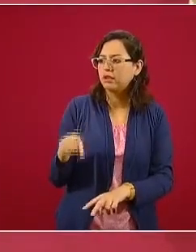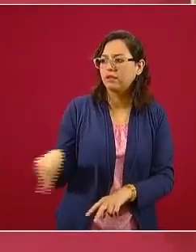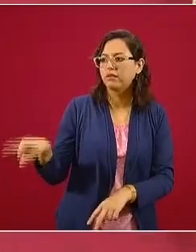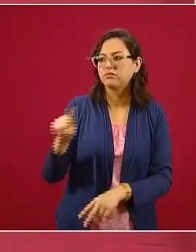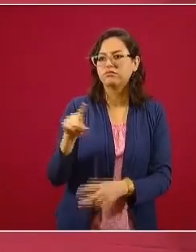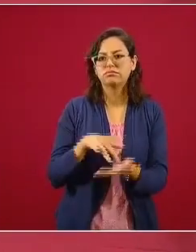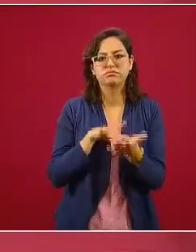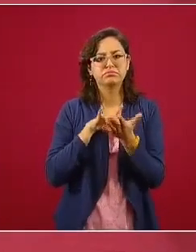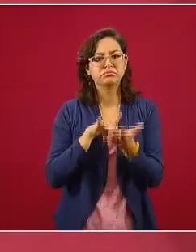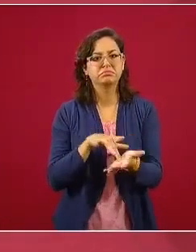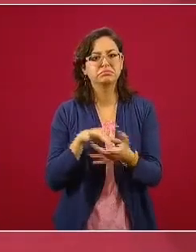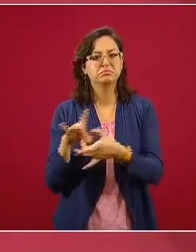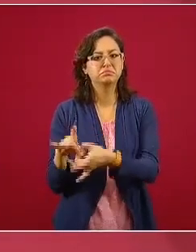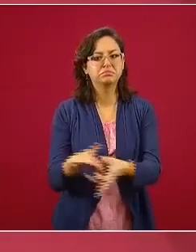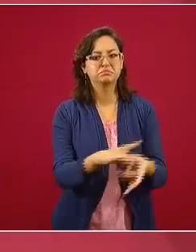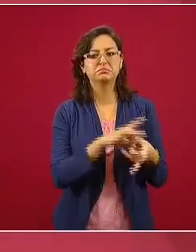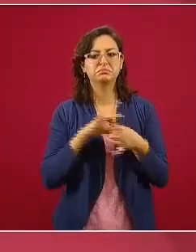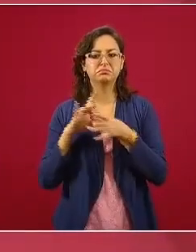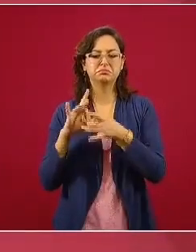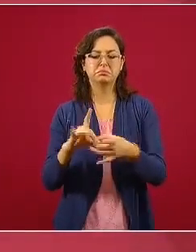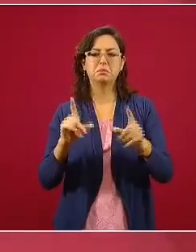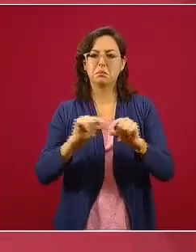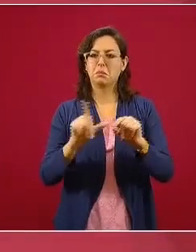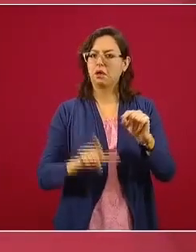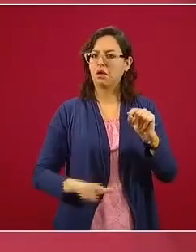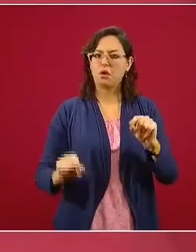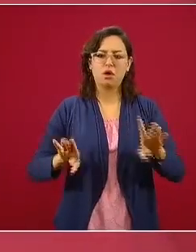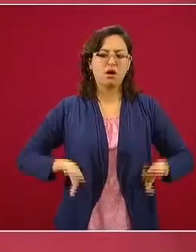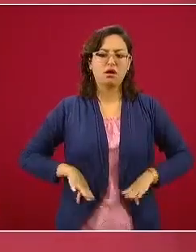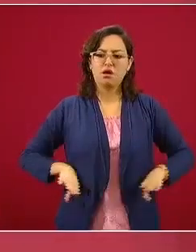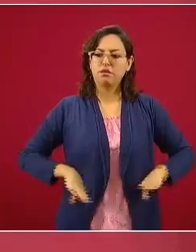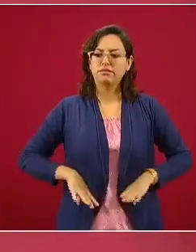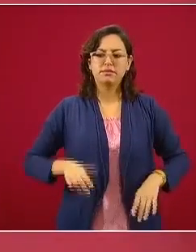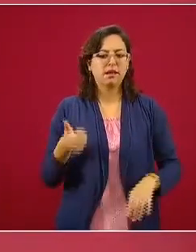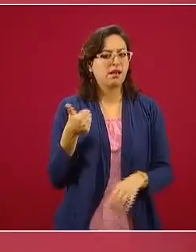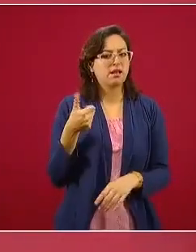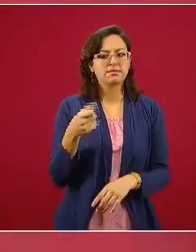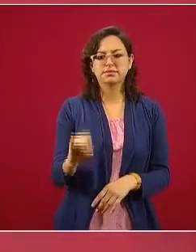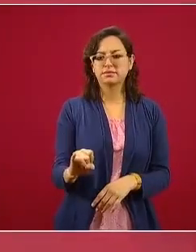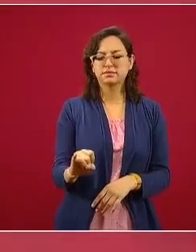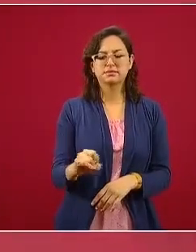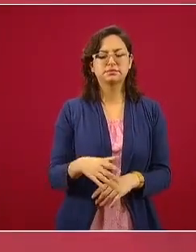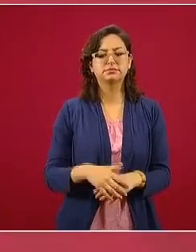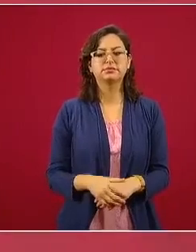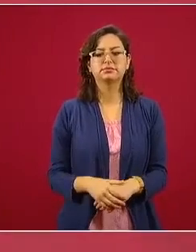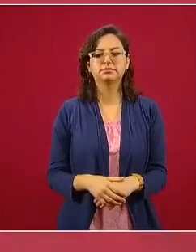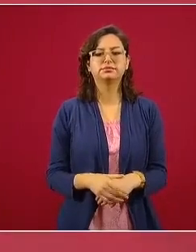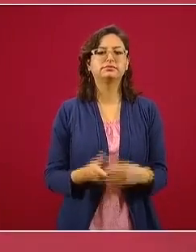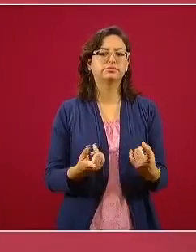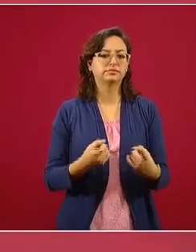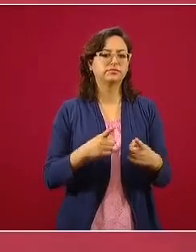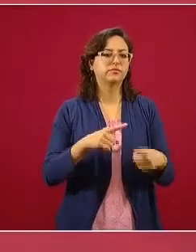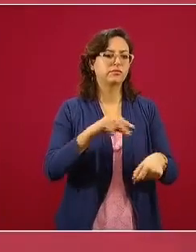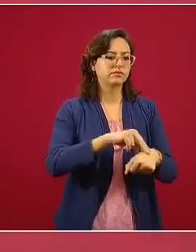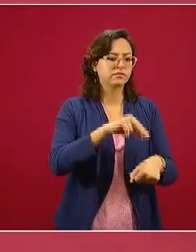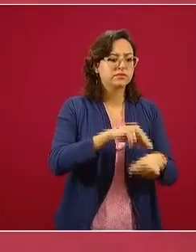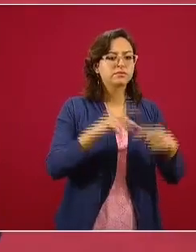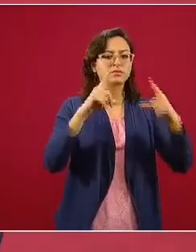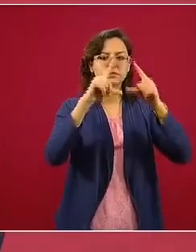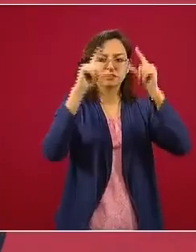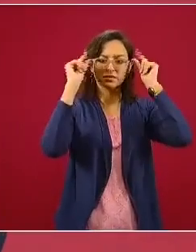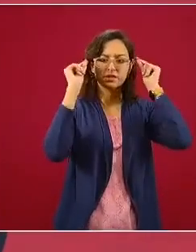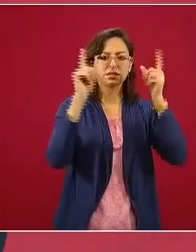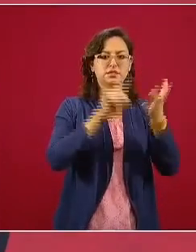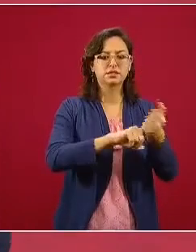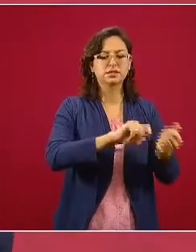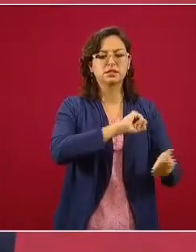en el pueblo de México, en el sector salud, los médicos, las enfermeras